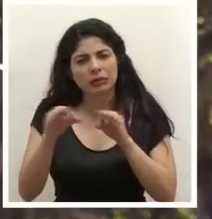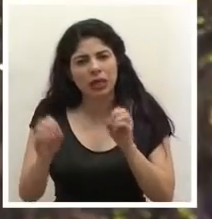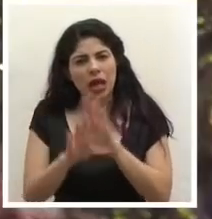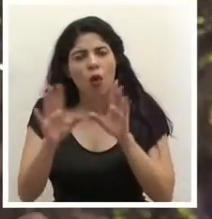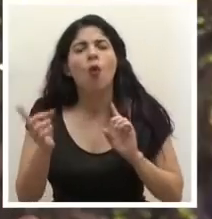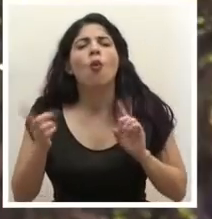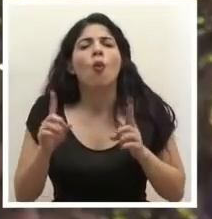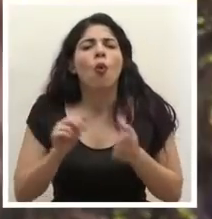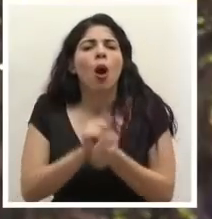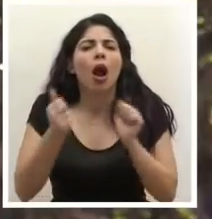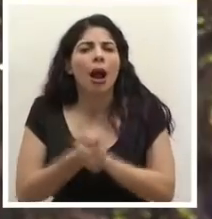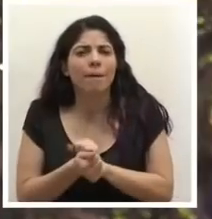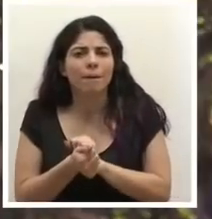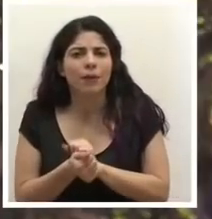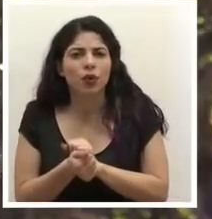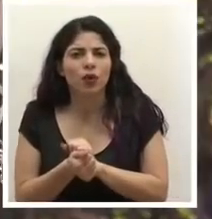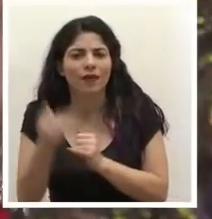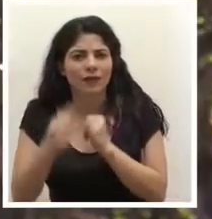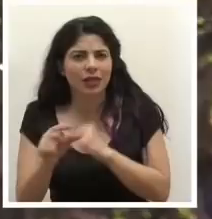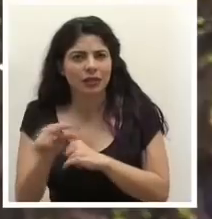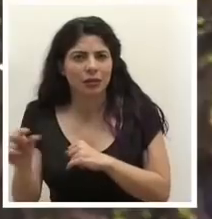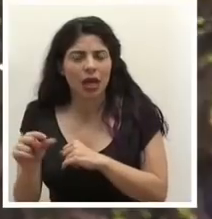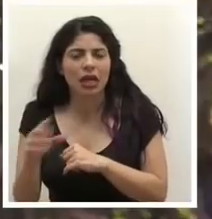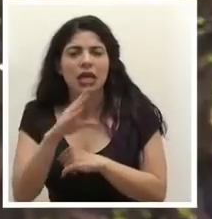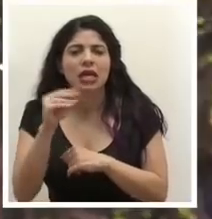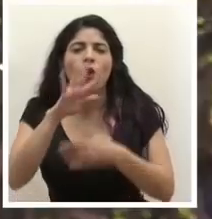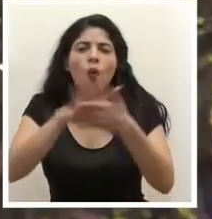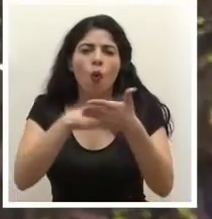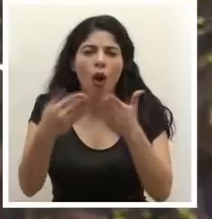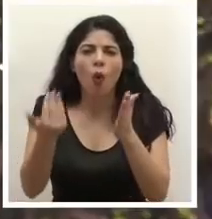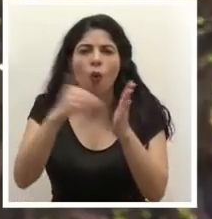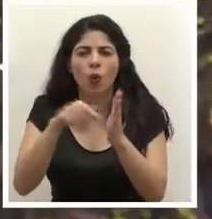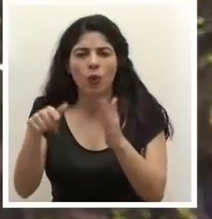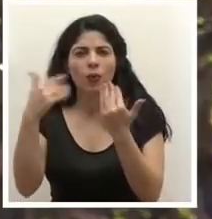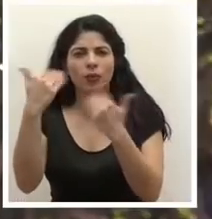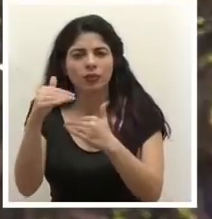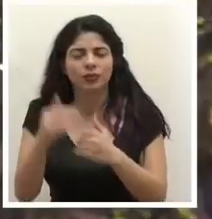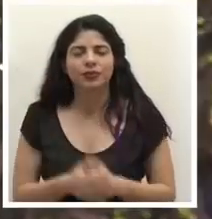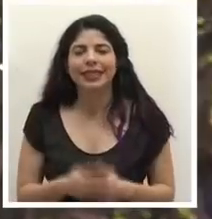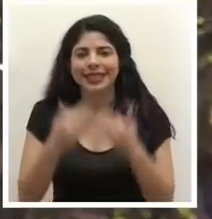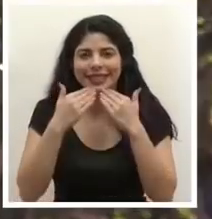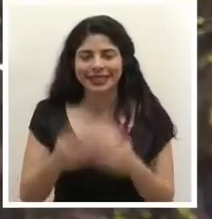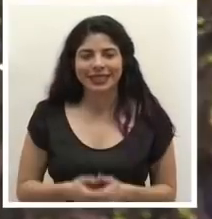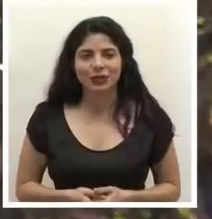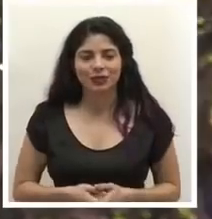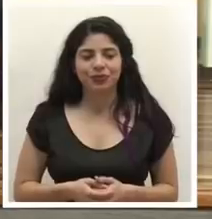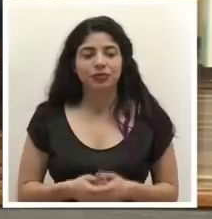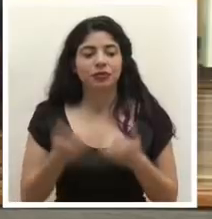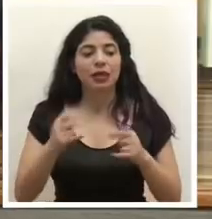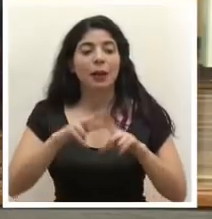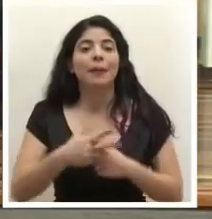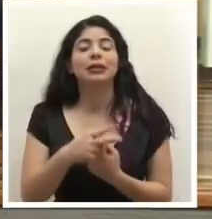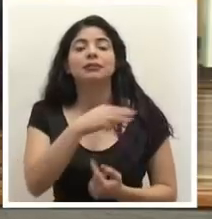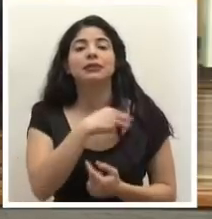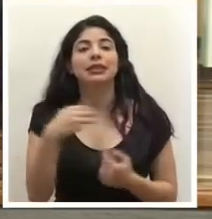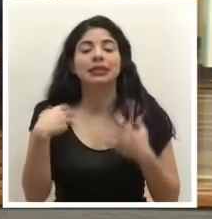el cambio y la hora a la que el horario de esa restricción el fin de semana. Gracias. Iniciamos con el